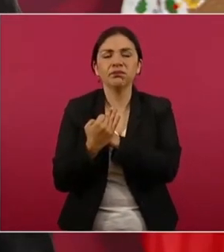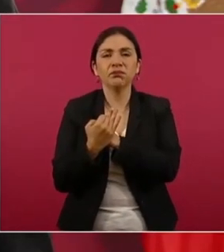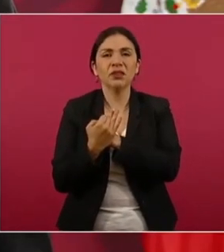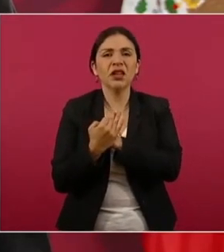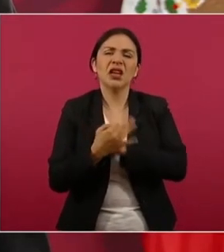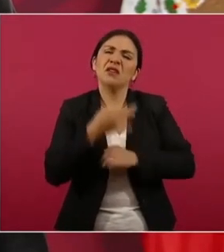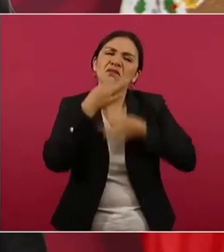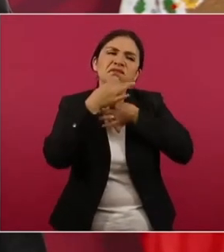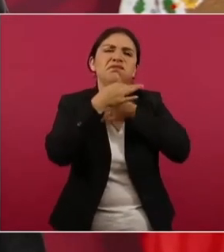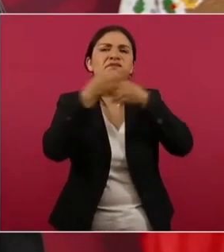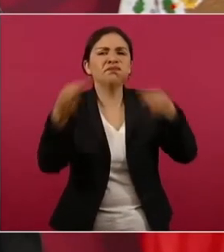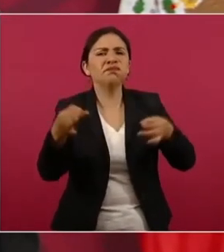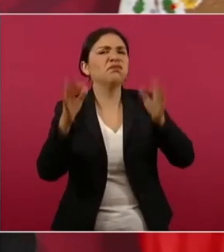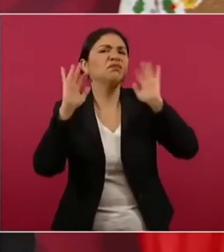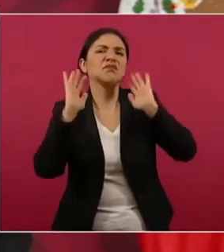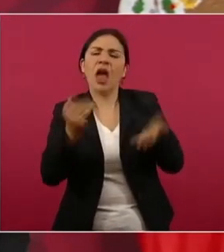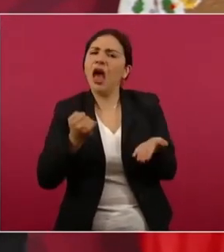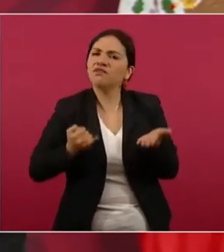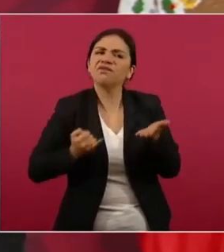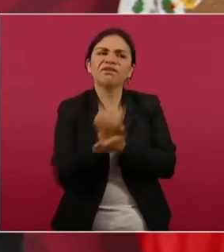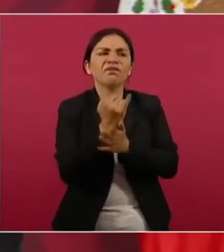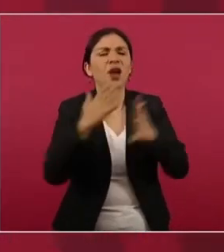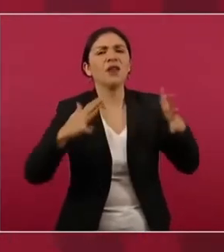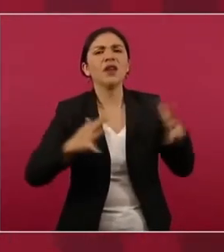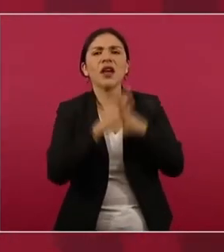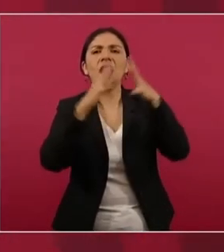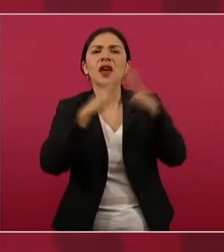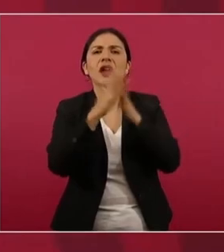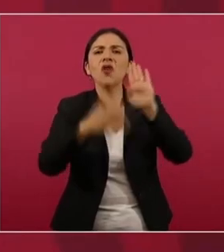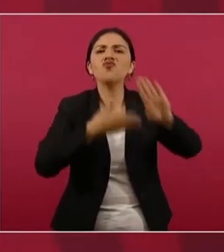la guerra al narcotráfico.